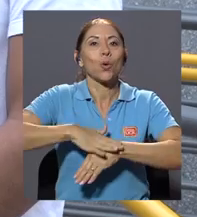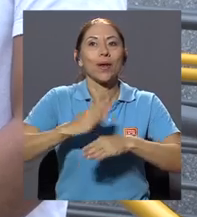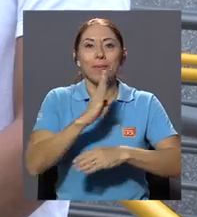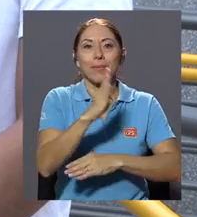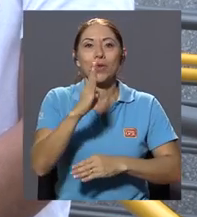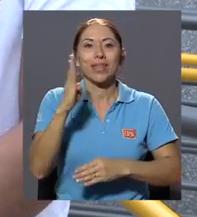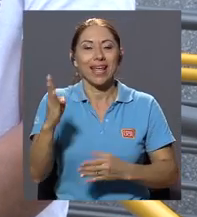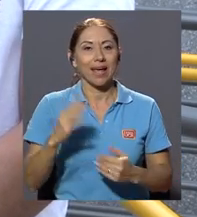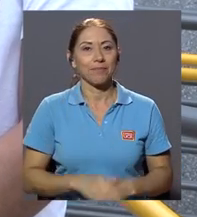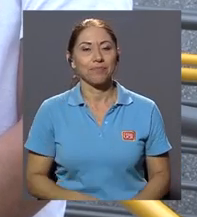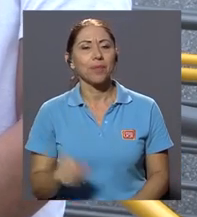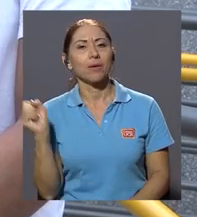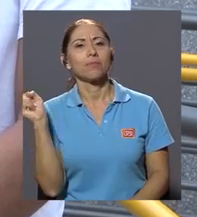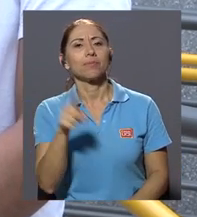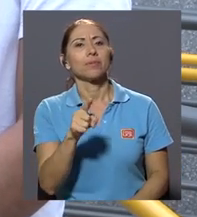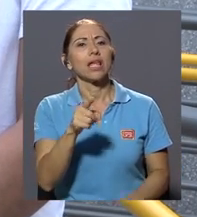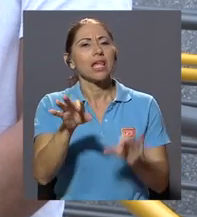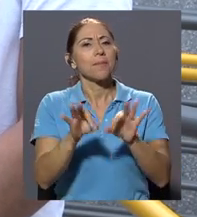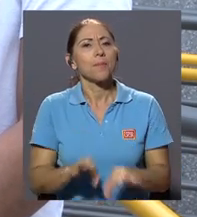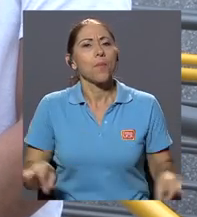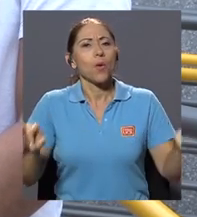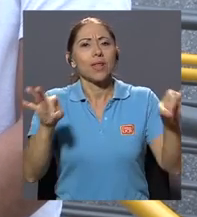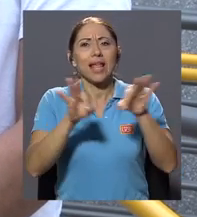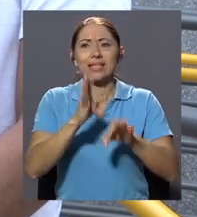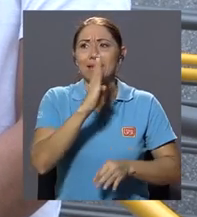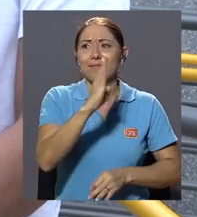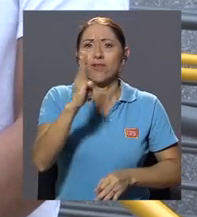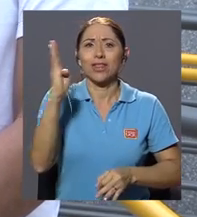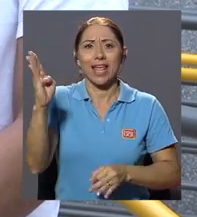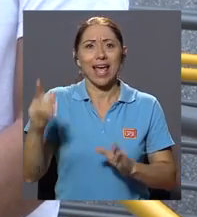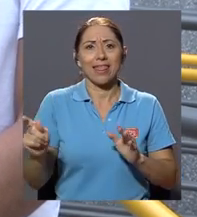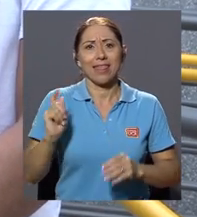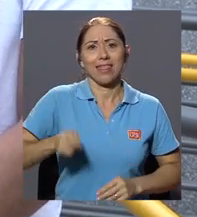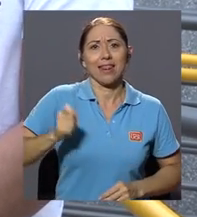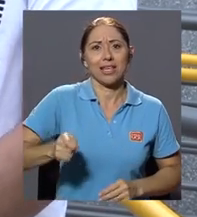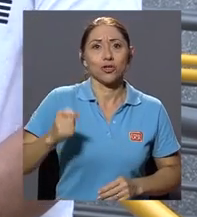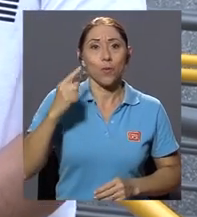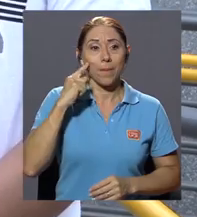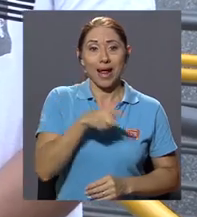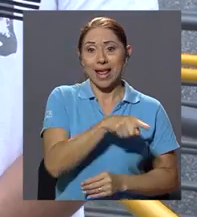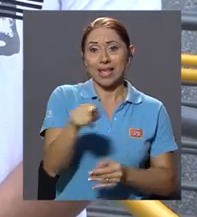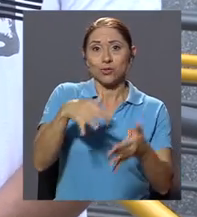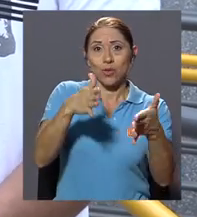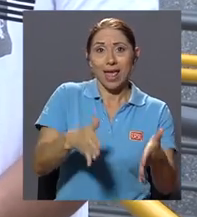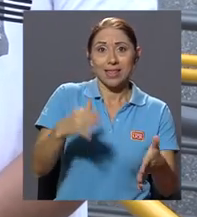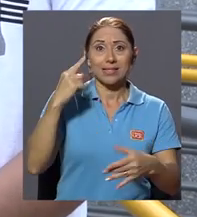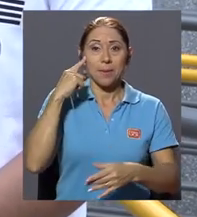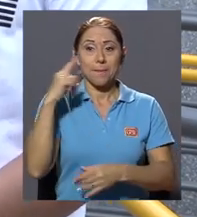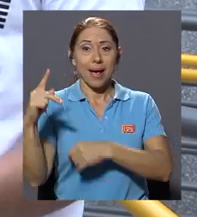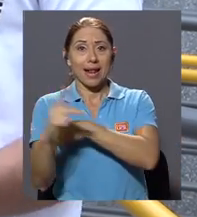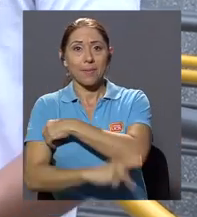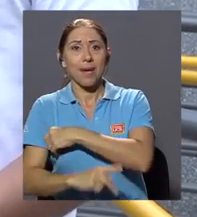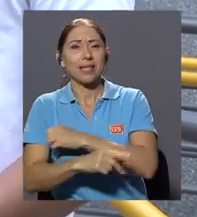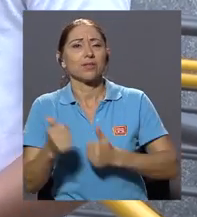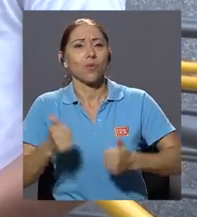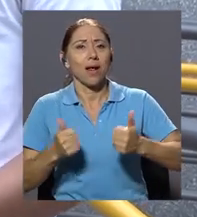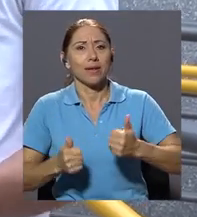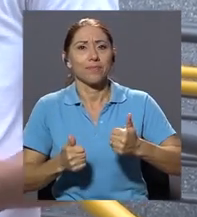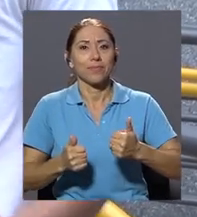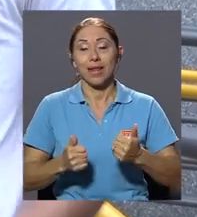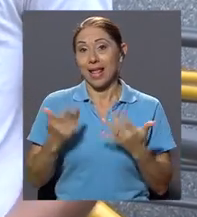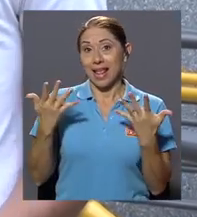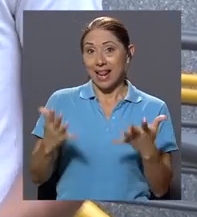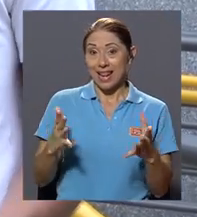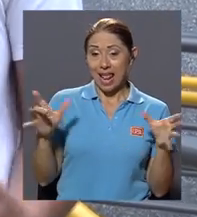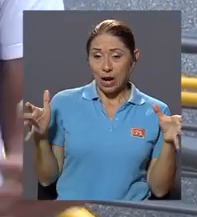Jason, ¿cuál es la importancia de la Biblioteca de Derecho tanto para los estudiantes como para el país? Parte importante de la producción jurídica que